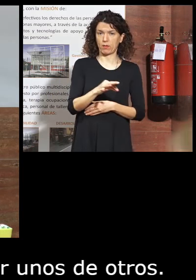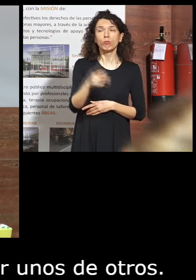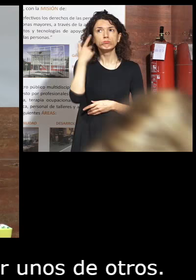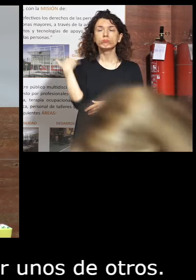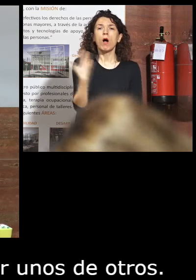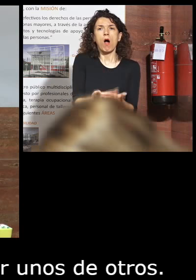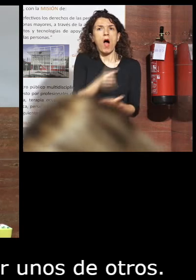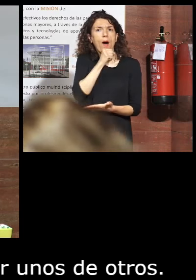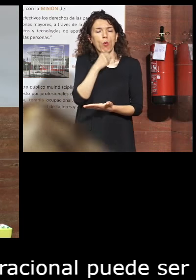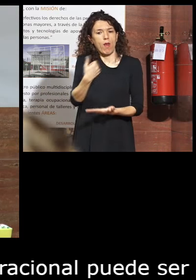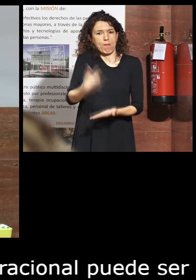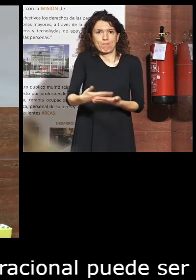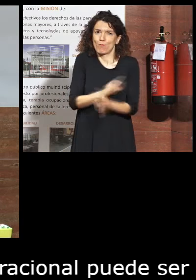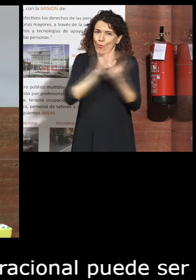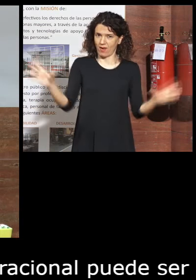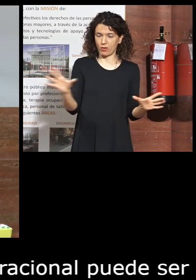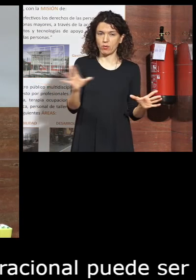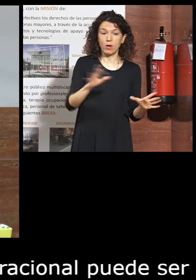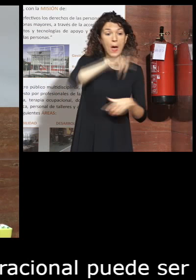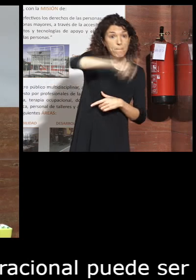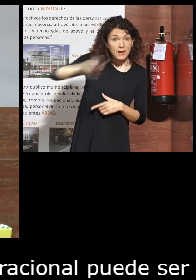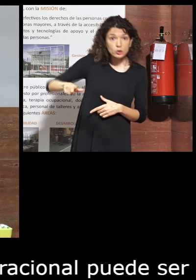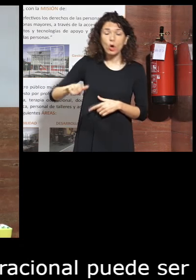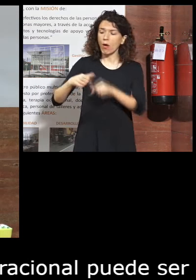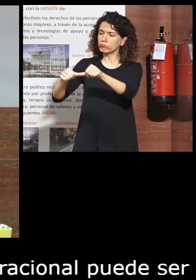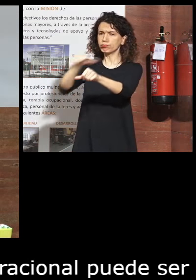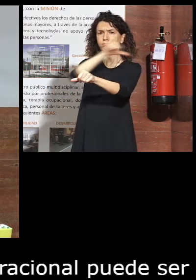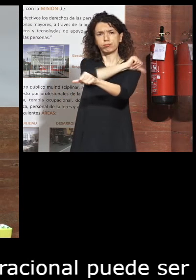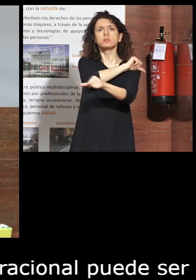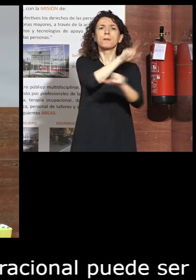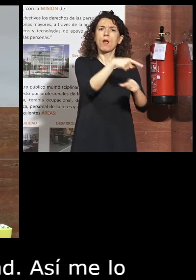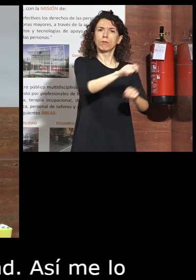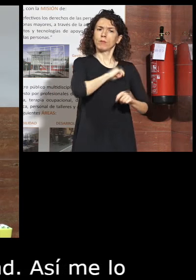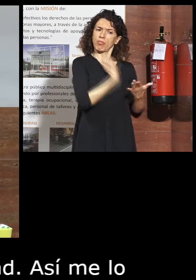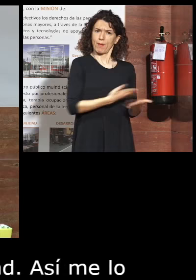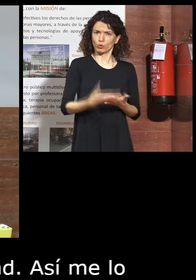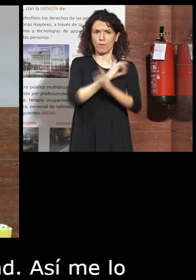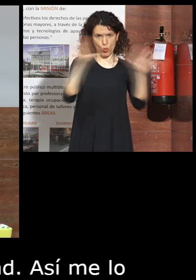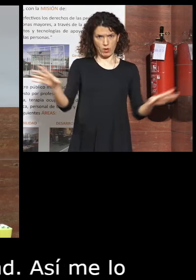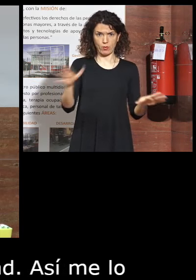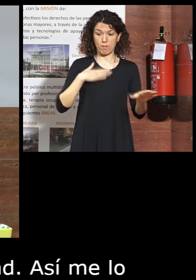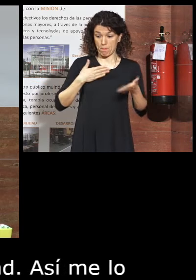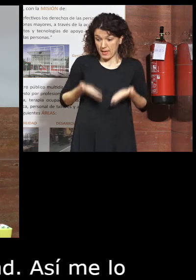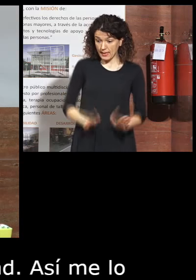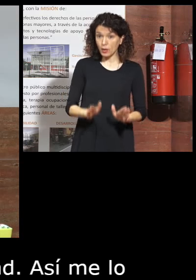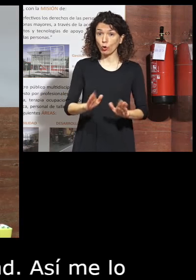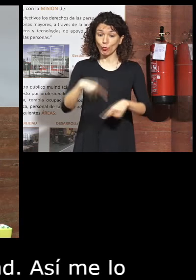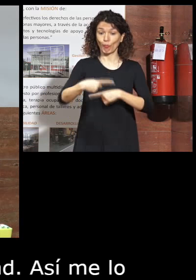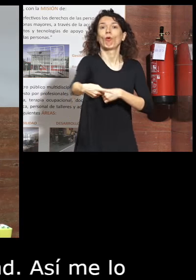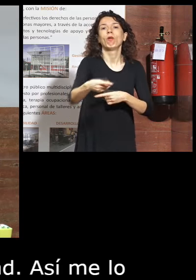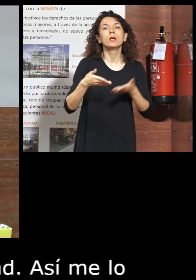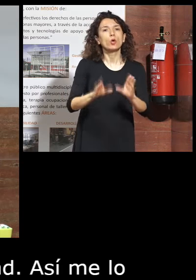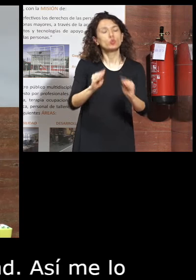demostró mi abuela y muchas personas que nos han precedido. Así deseo vivirlo con mis hijos y con los que les